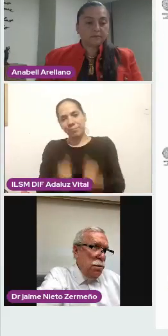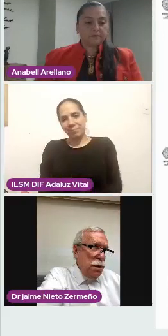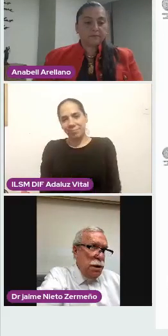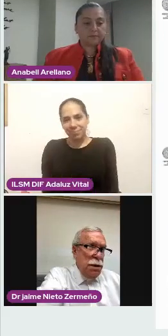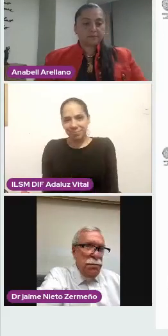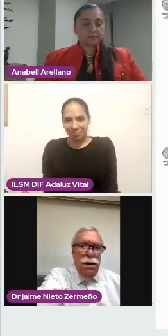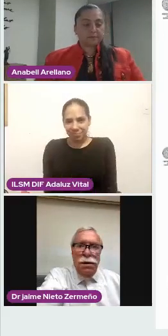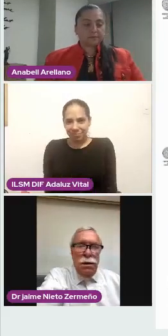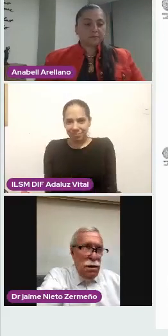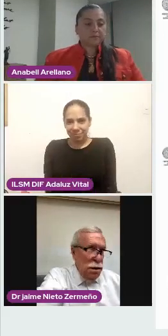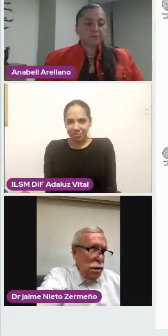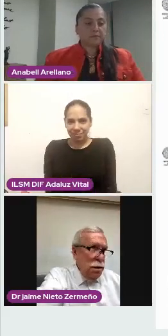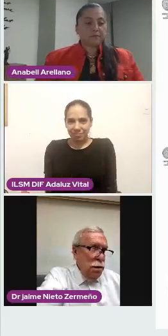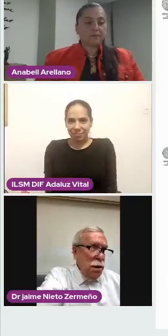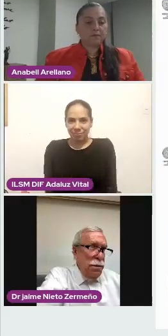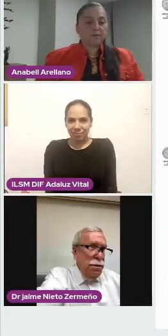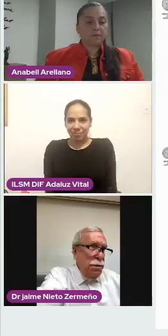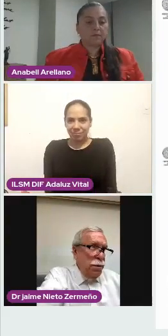No.